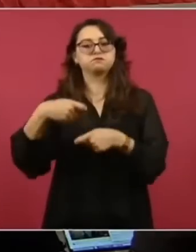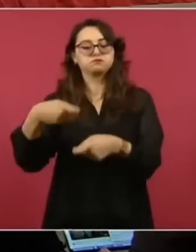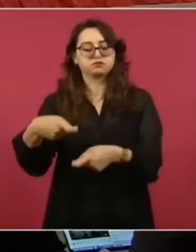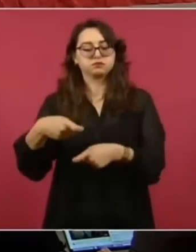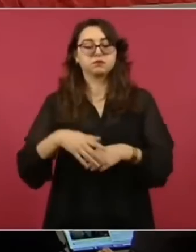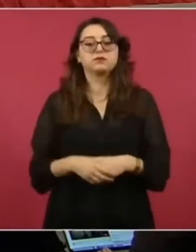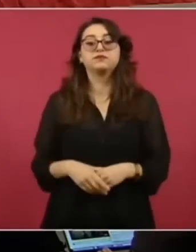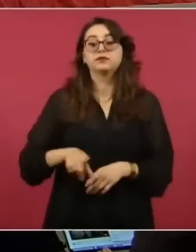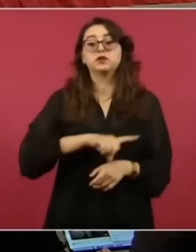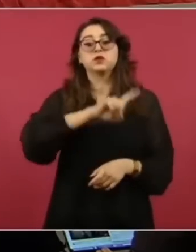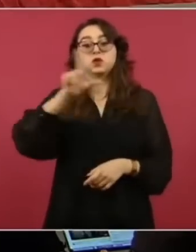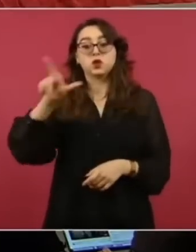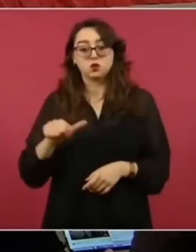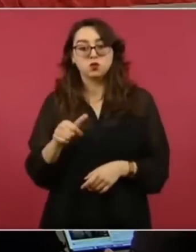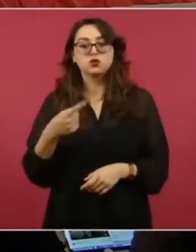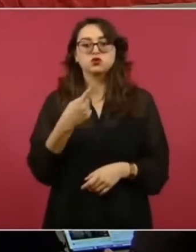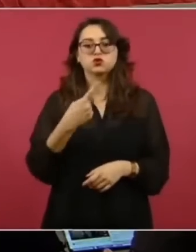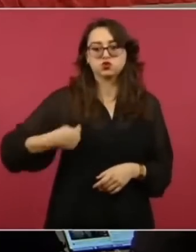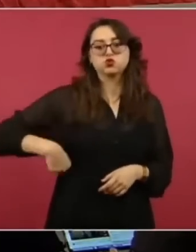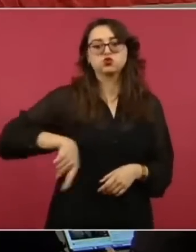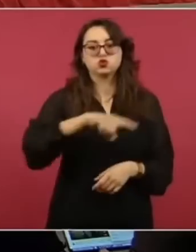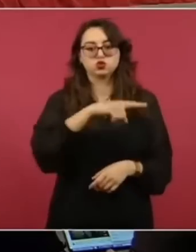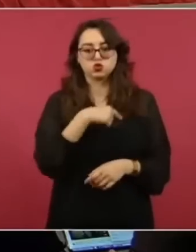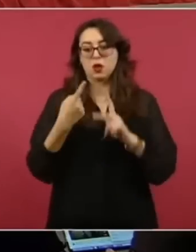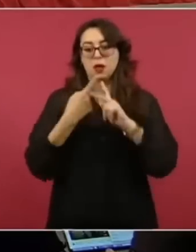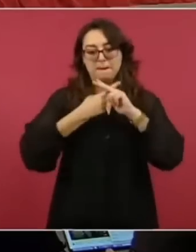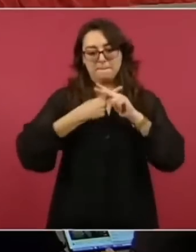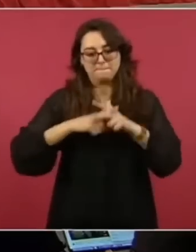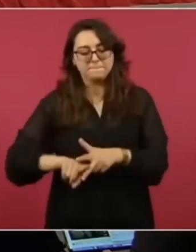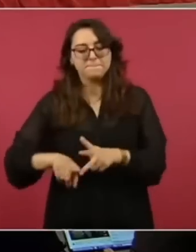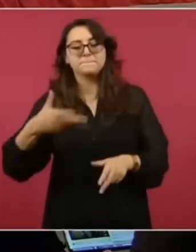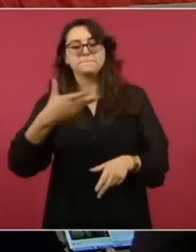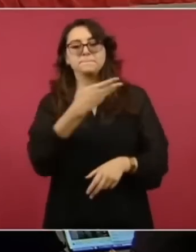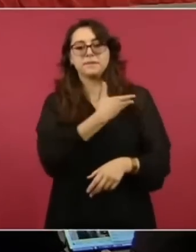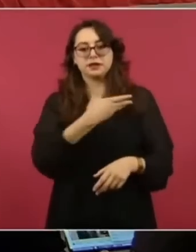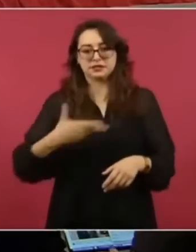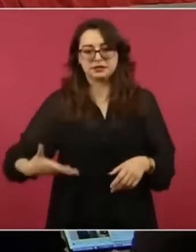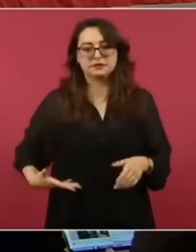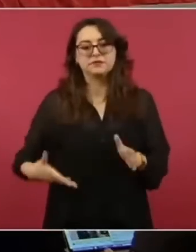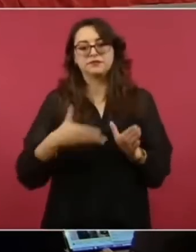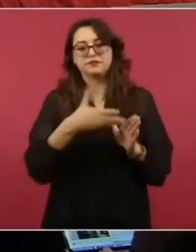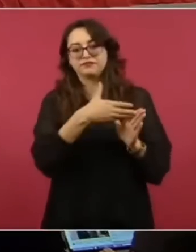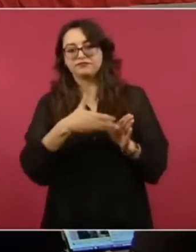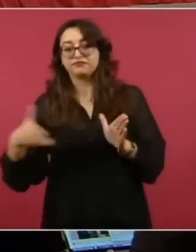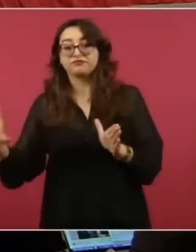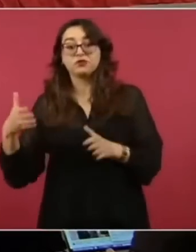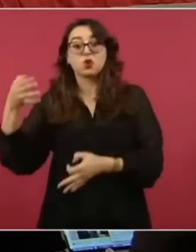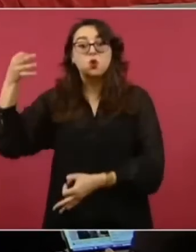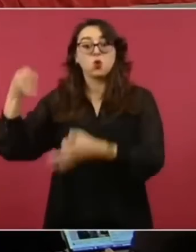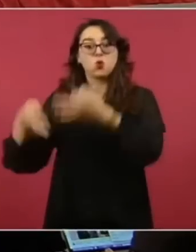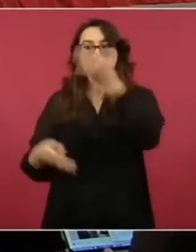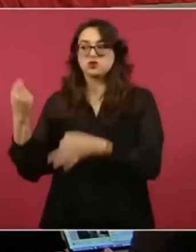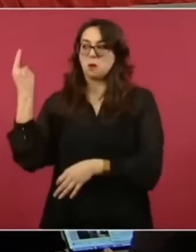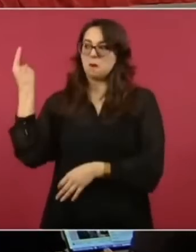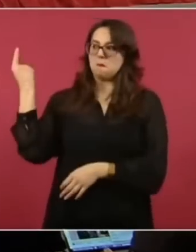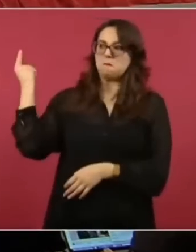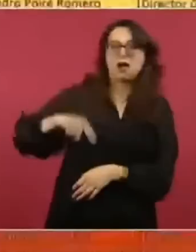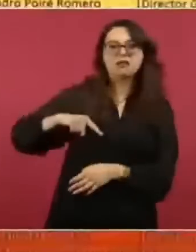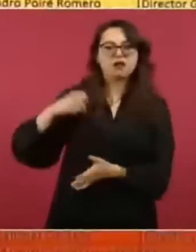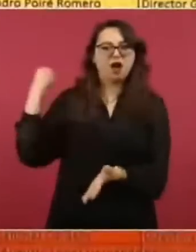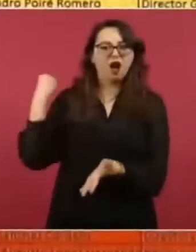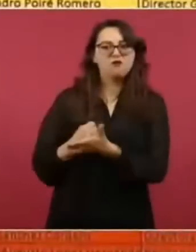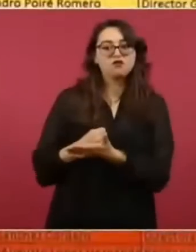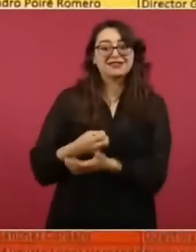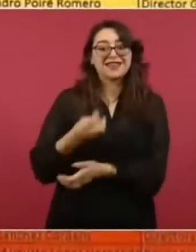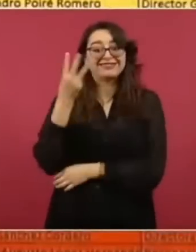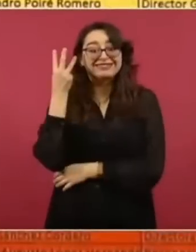de la administración por una orden judicial derivado de una resolución fueron otorgados este tres y actualmente